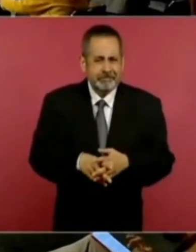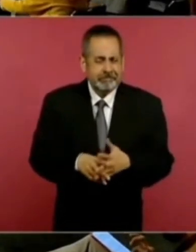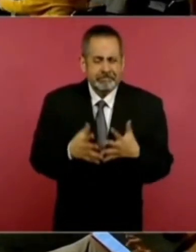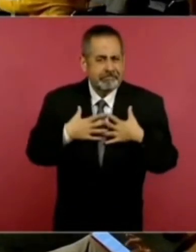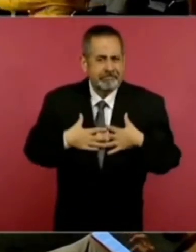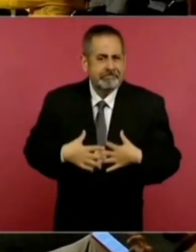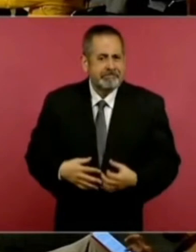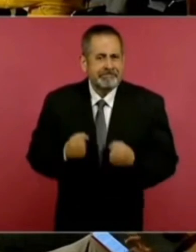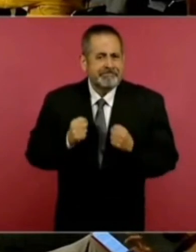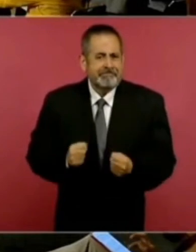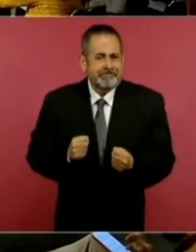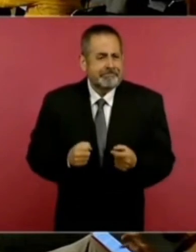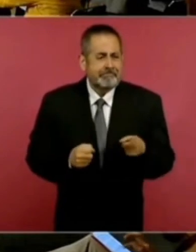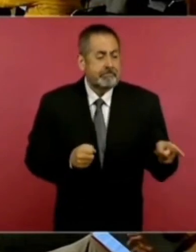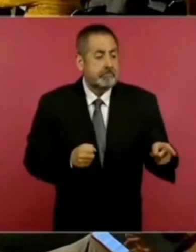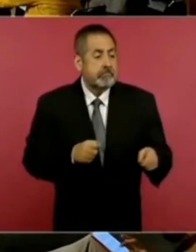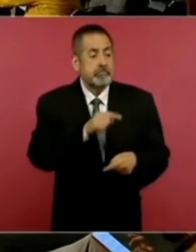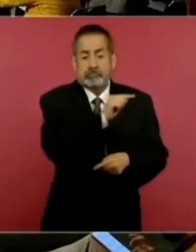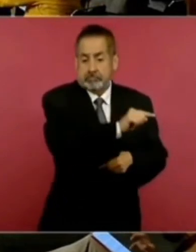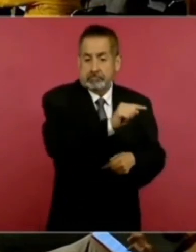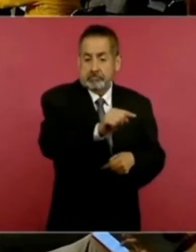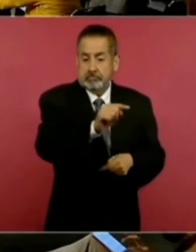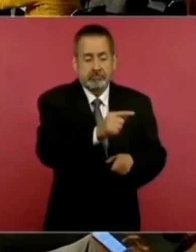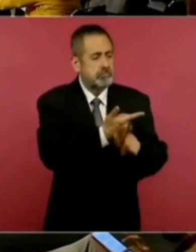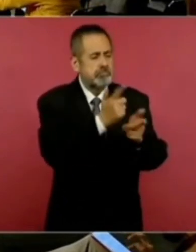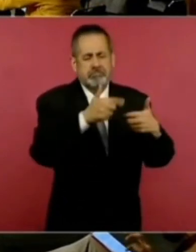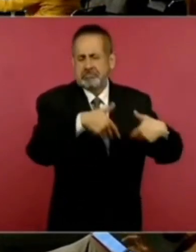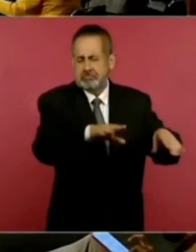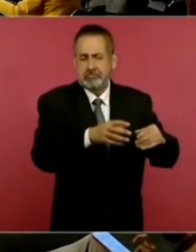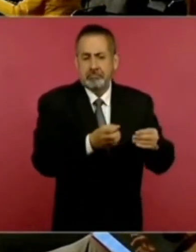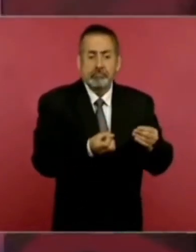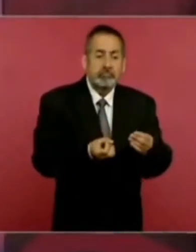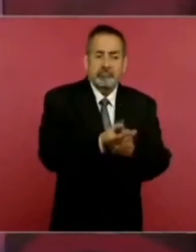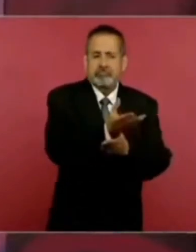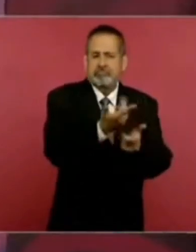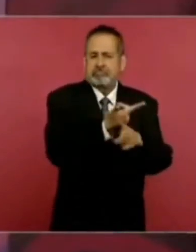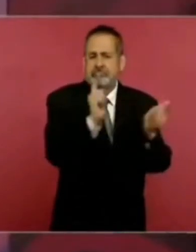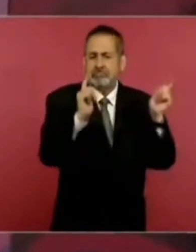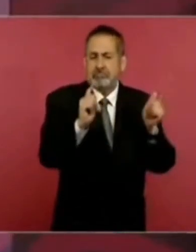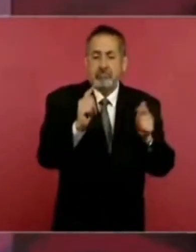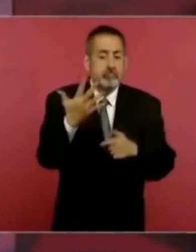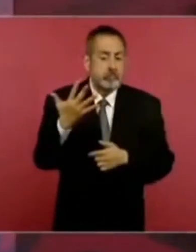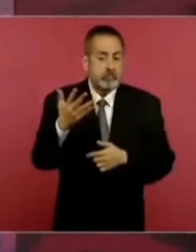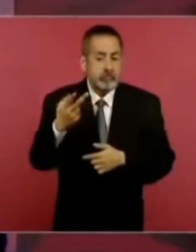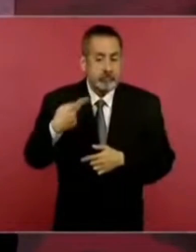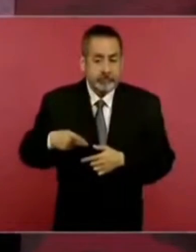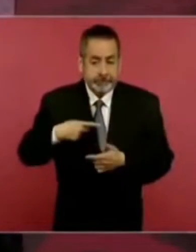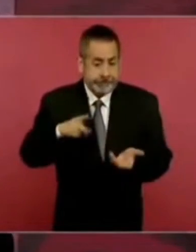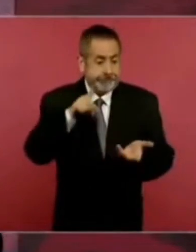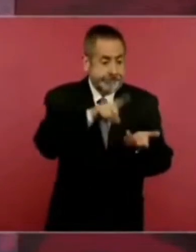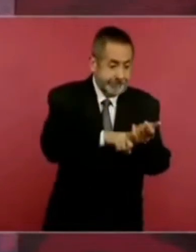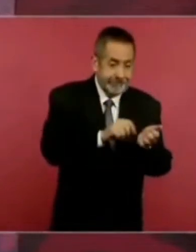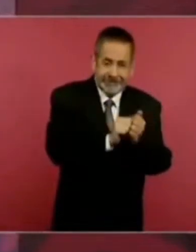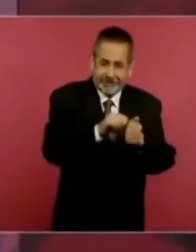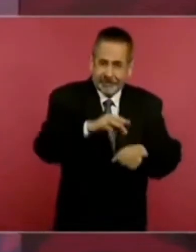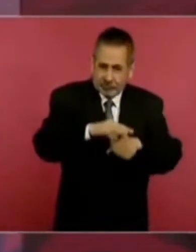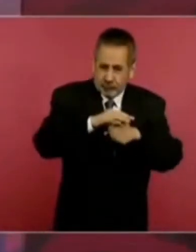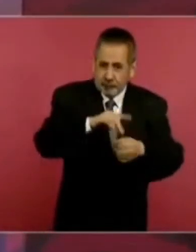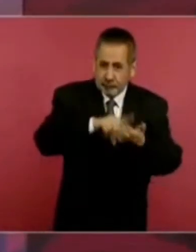liberan a más de 50 algunos que habían participado